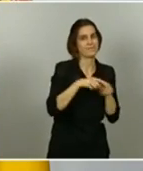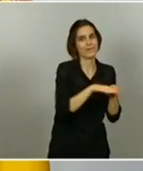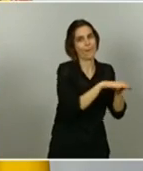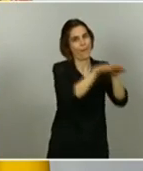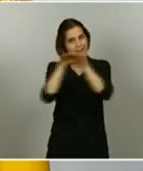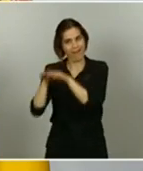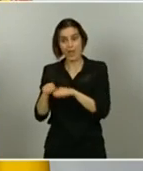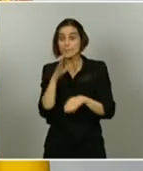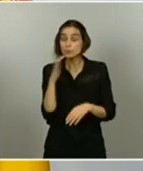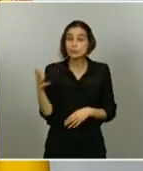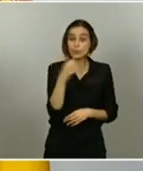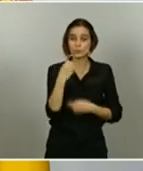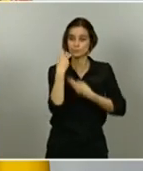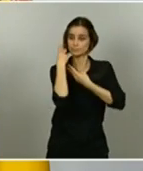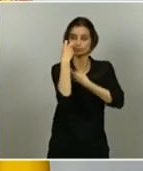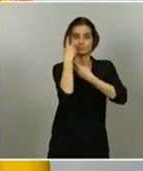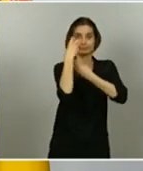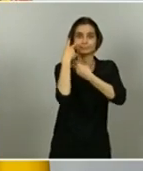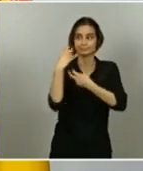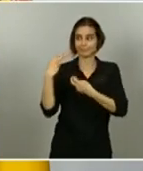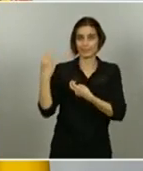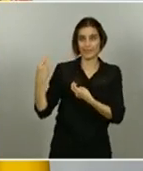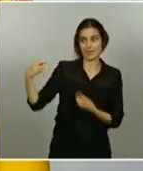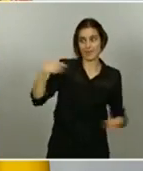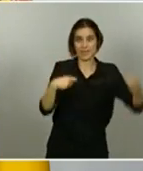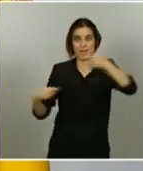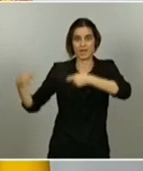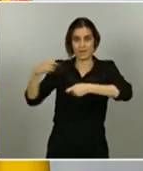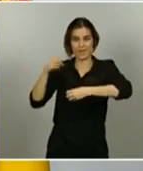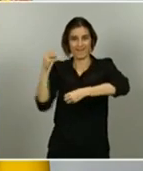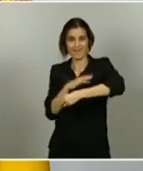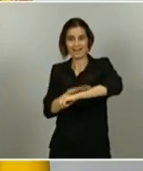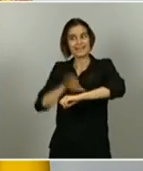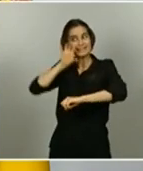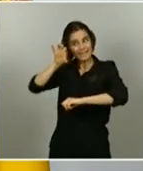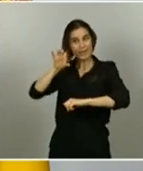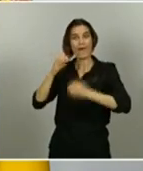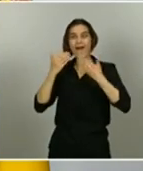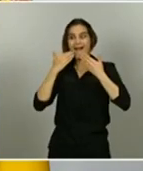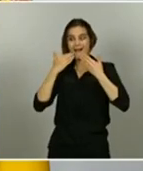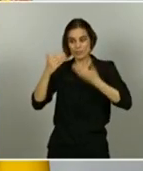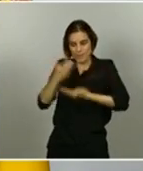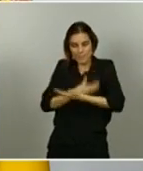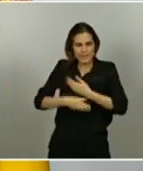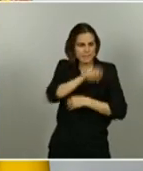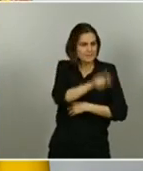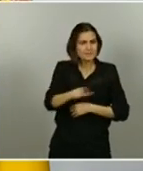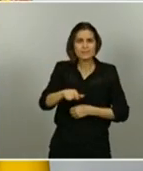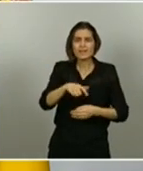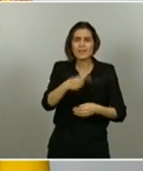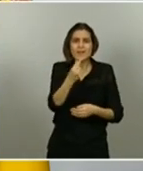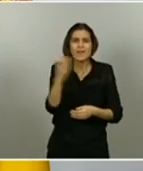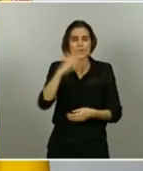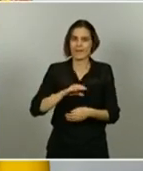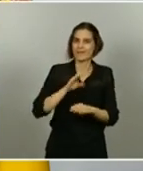públicas van a servir en mayor medida para aportar a los que menos tienen. Es también un instrumento especialmente útil para luchar